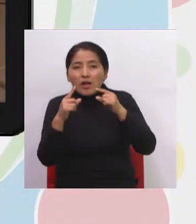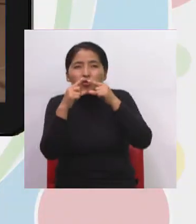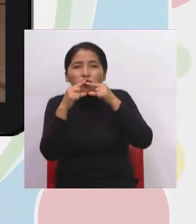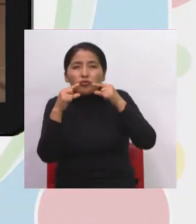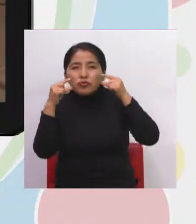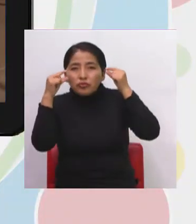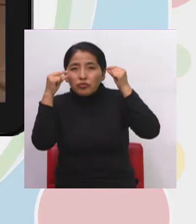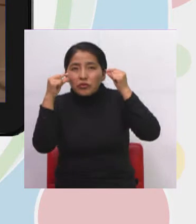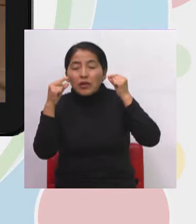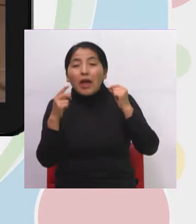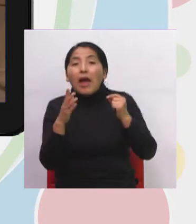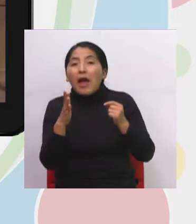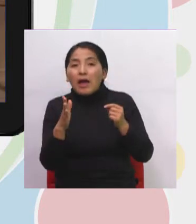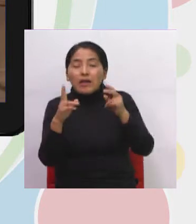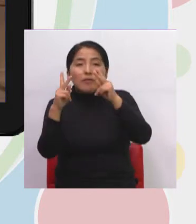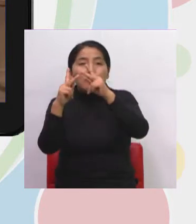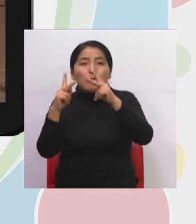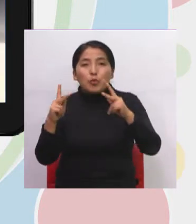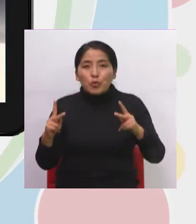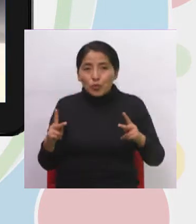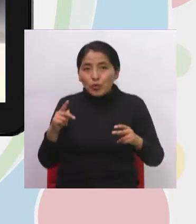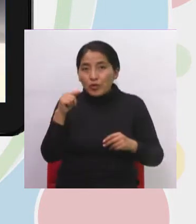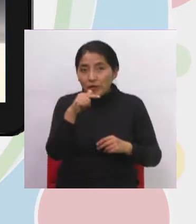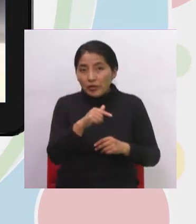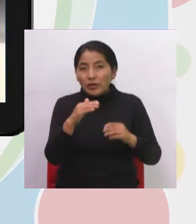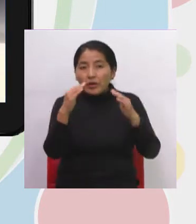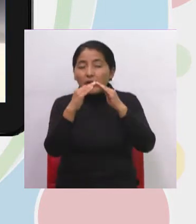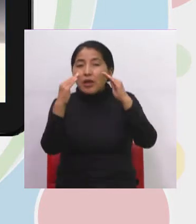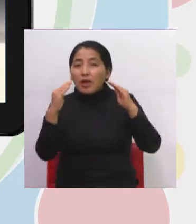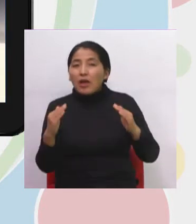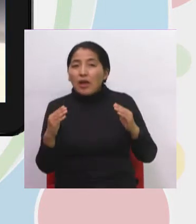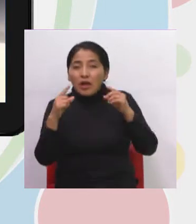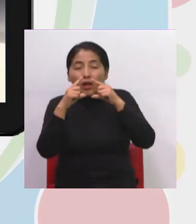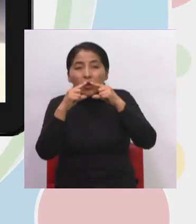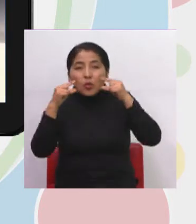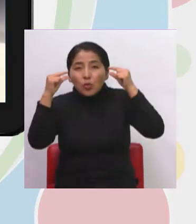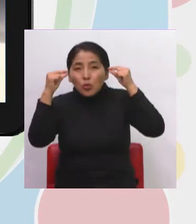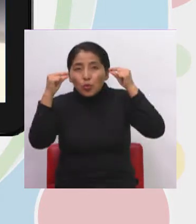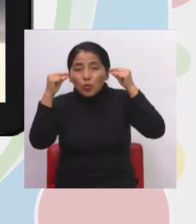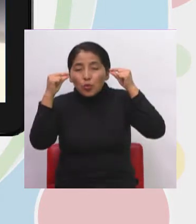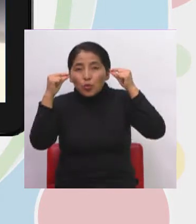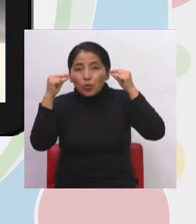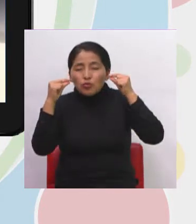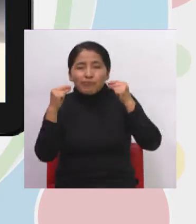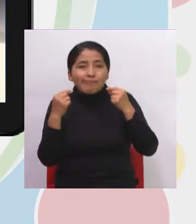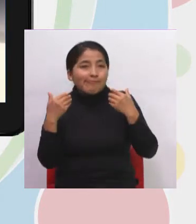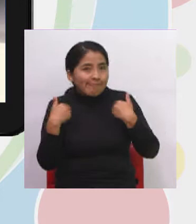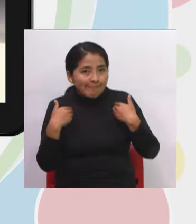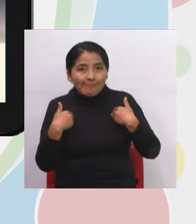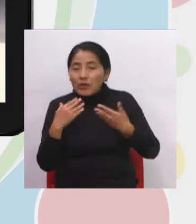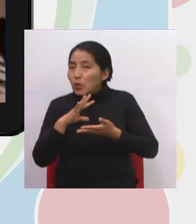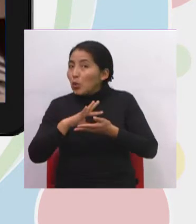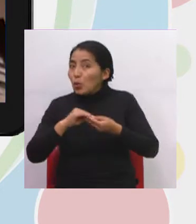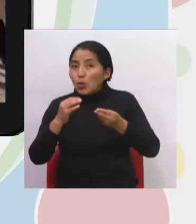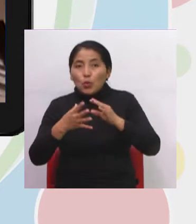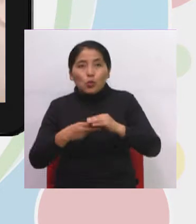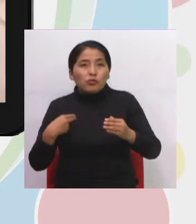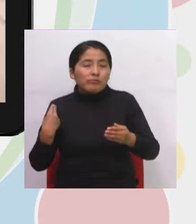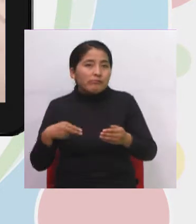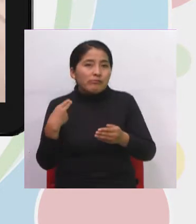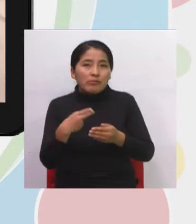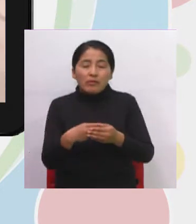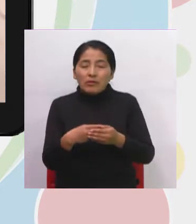en la ciudad de Potosí. Esta Casa de la Moneda que se encuentra en la ciudad de Potosí, realmente tiene una historia muy hermosa.